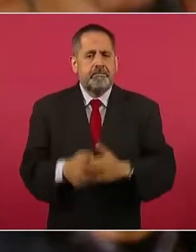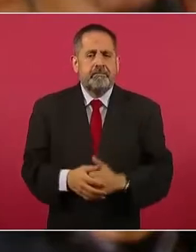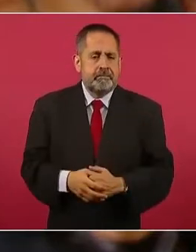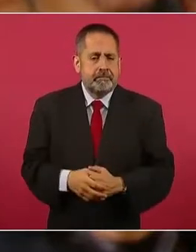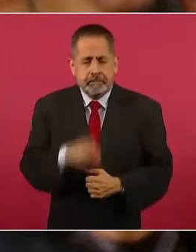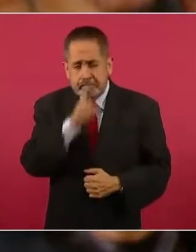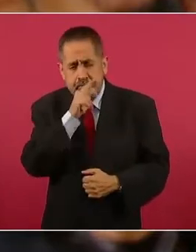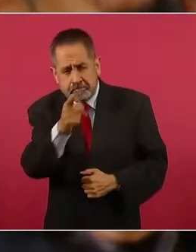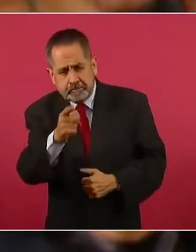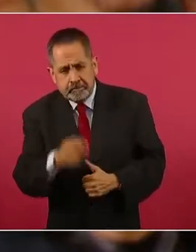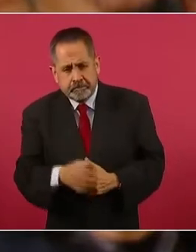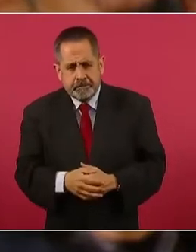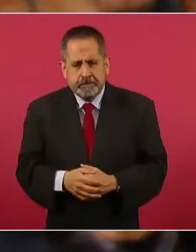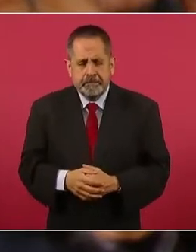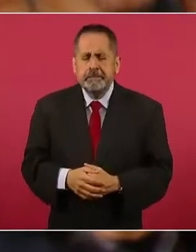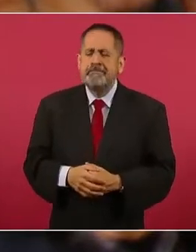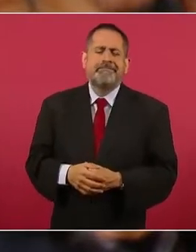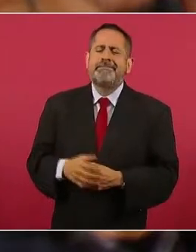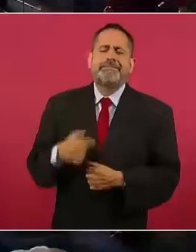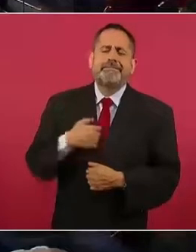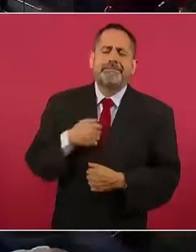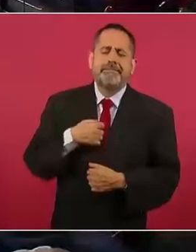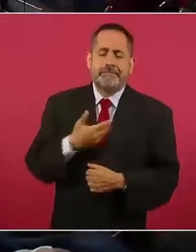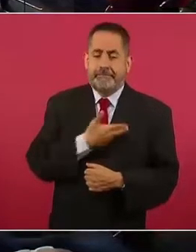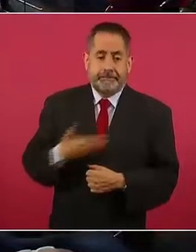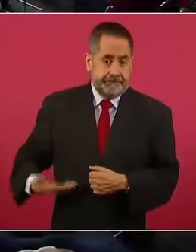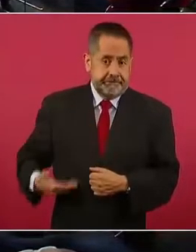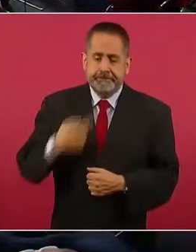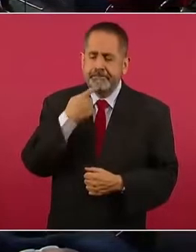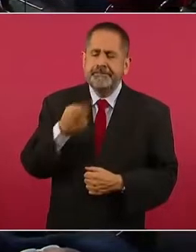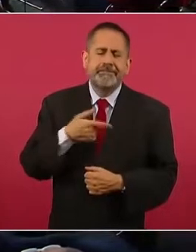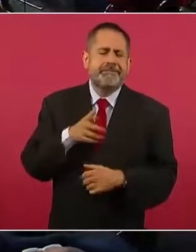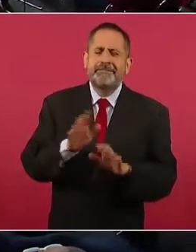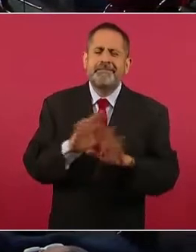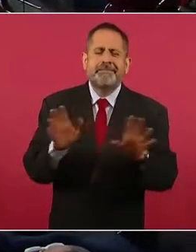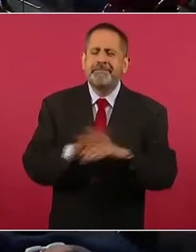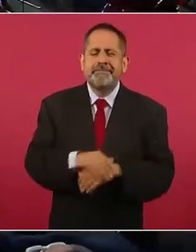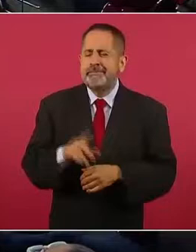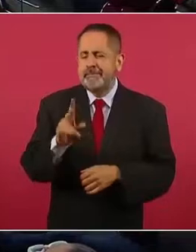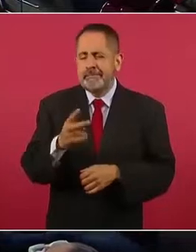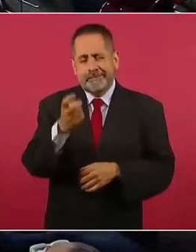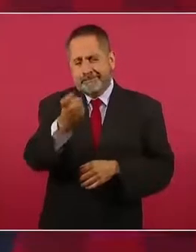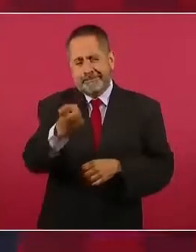No, no, porque no fue así,